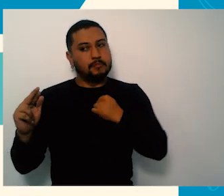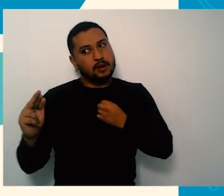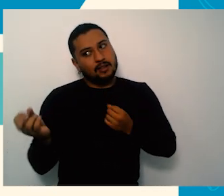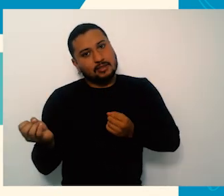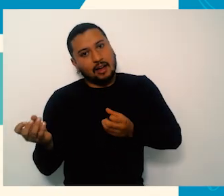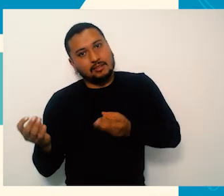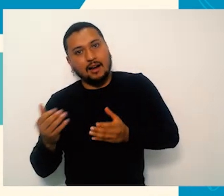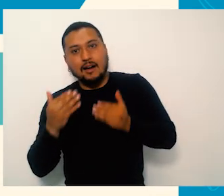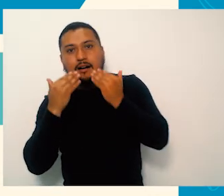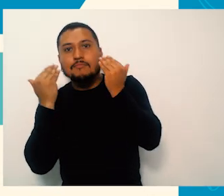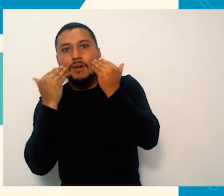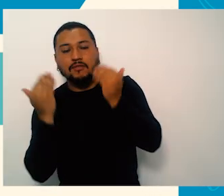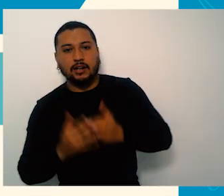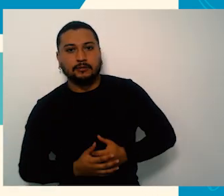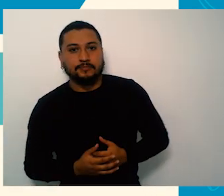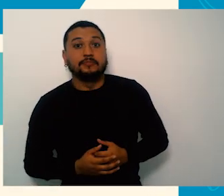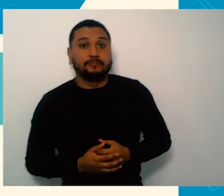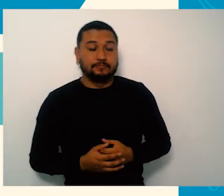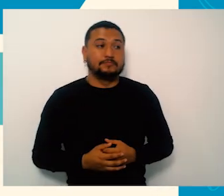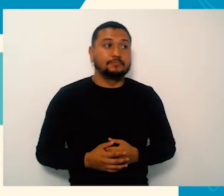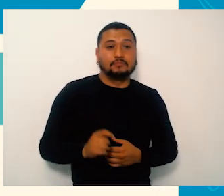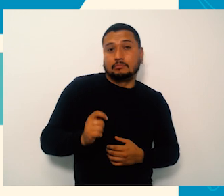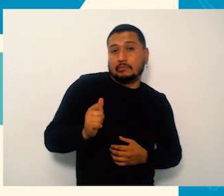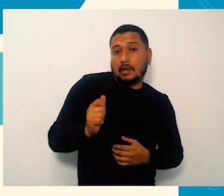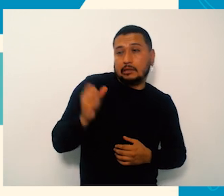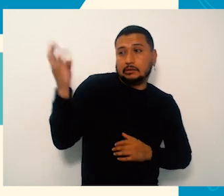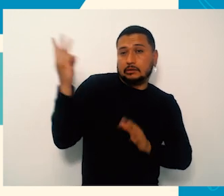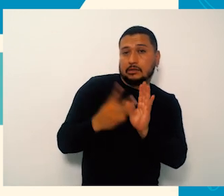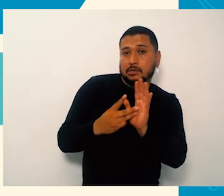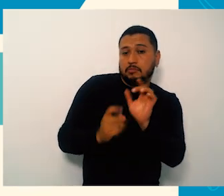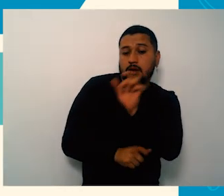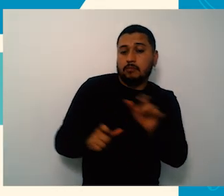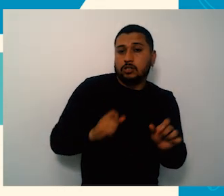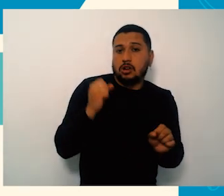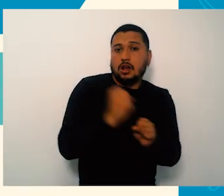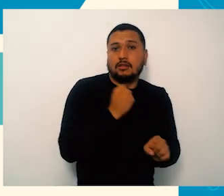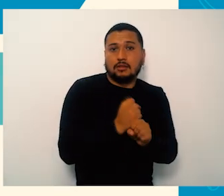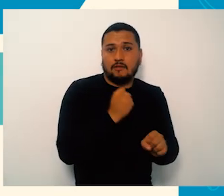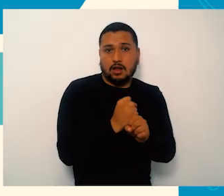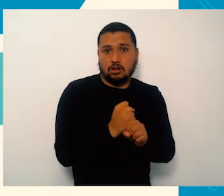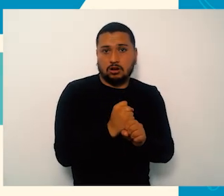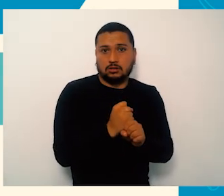respuesta por esa habilitación. Aquí se trata de compromisos, entonces todos estamos haciendo compromisos.